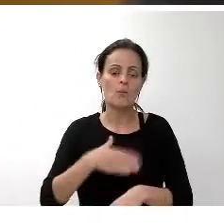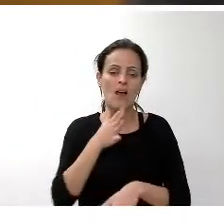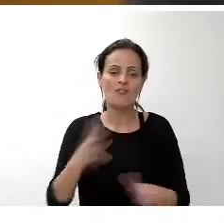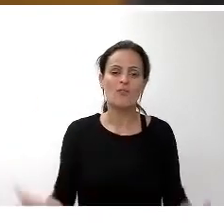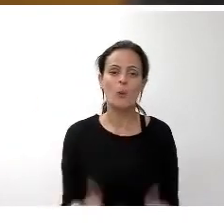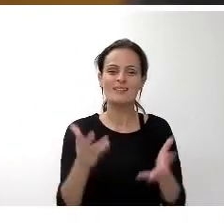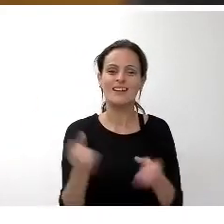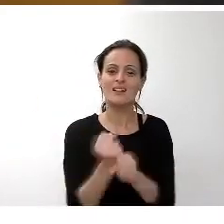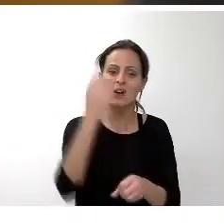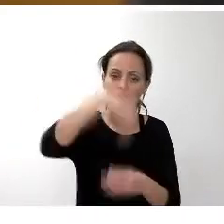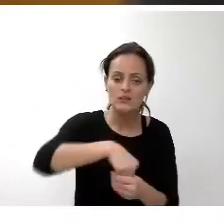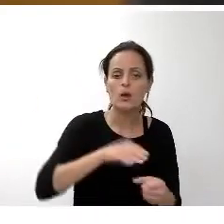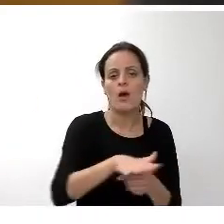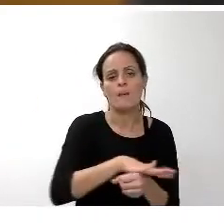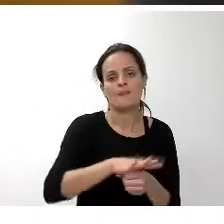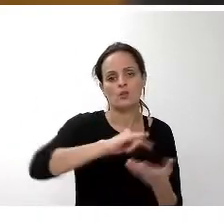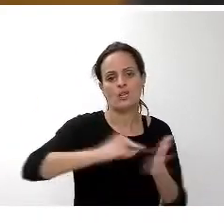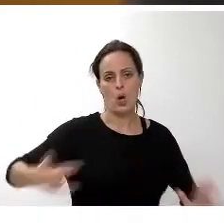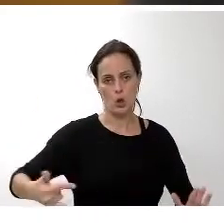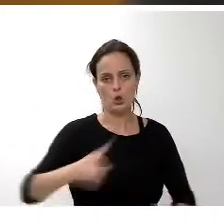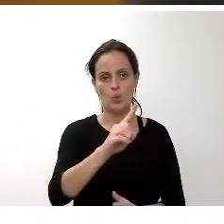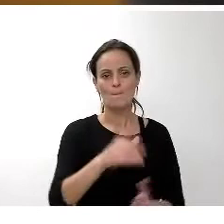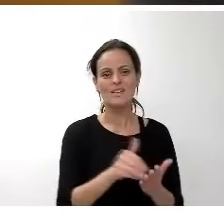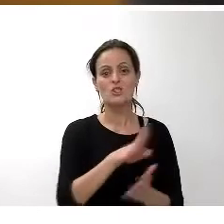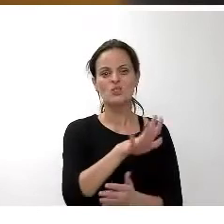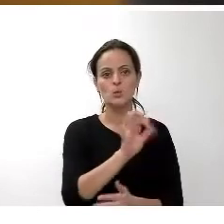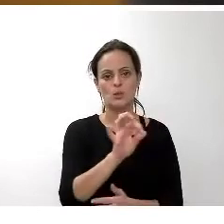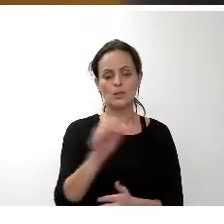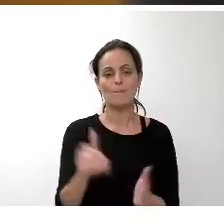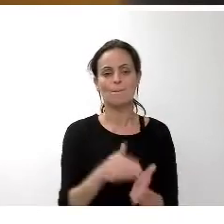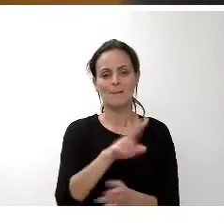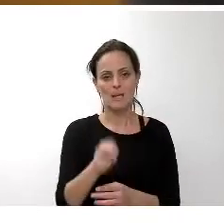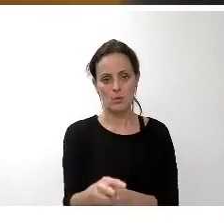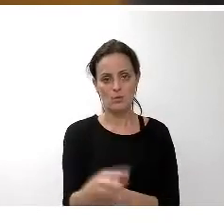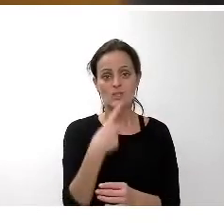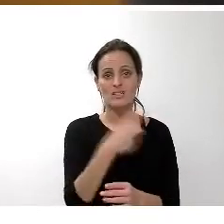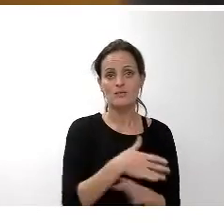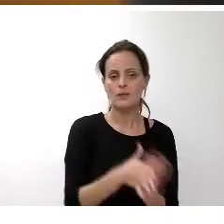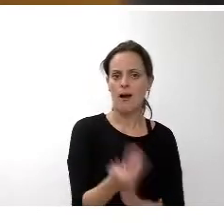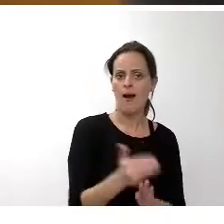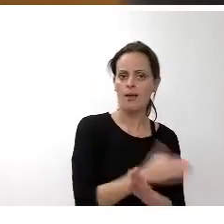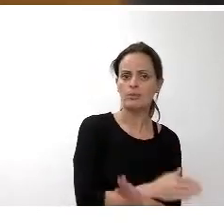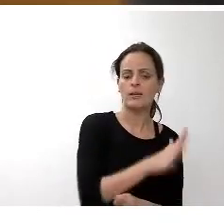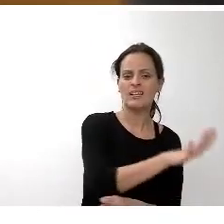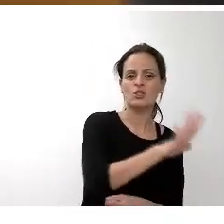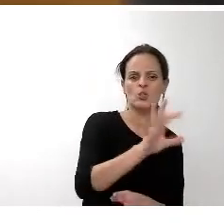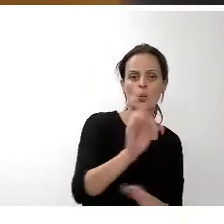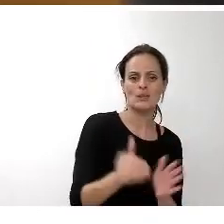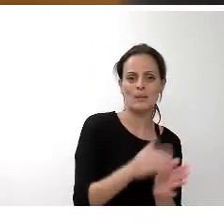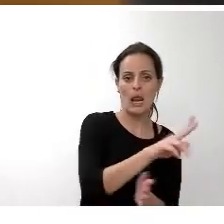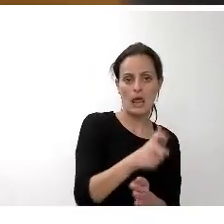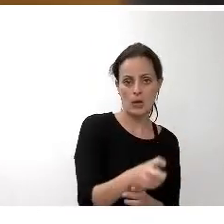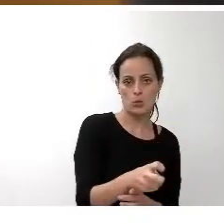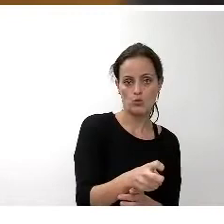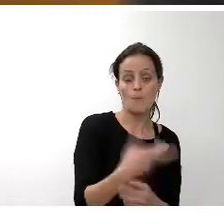con más de un millón de euros un millón 50.000 euros 550.000 euros que había inicialmente el presupuesto y como saben los